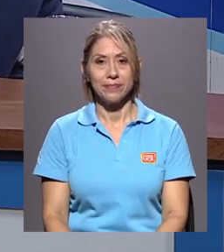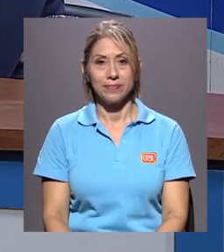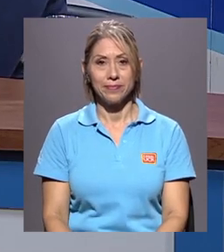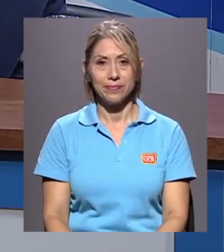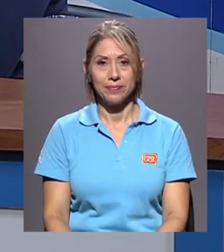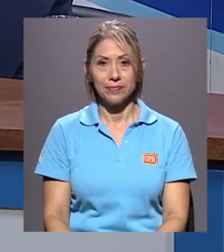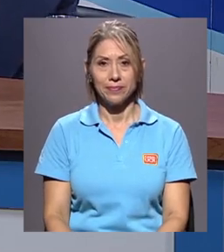Gracias.